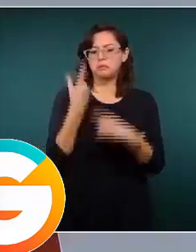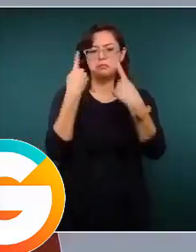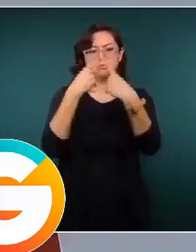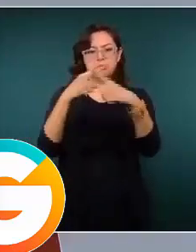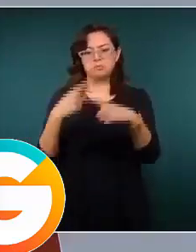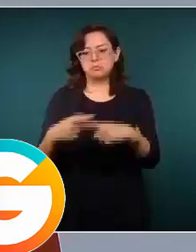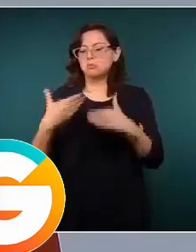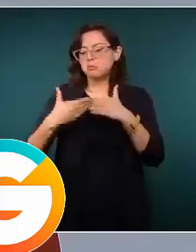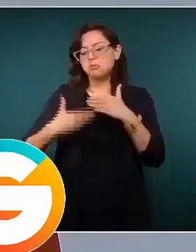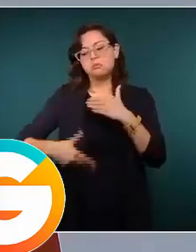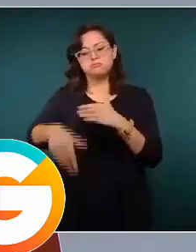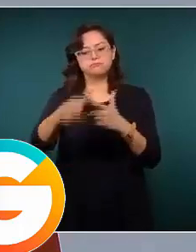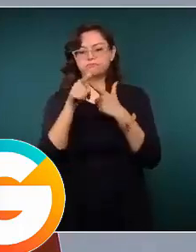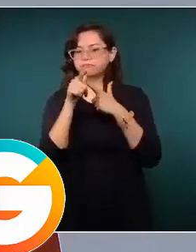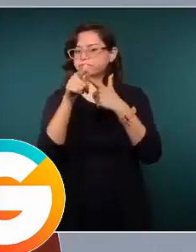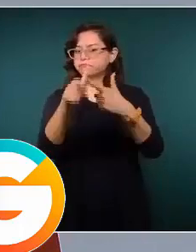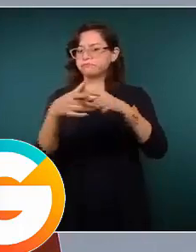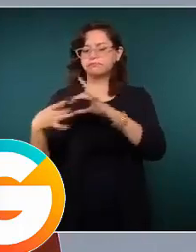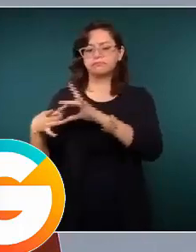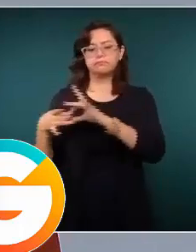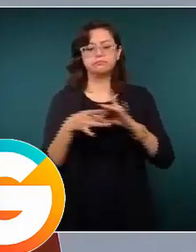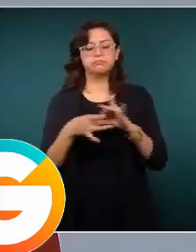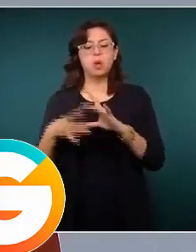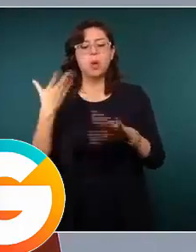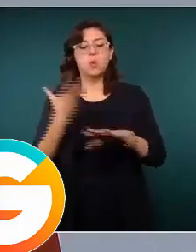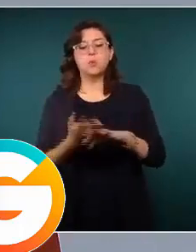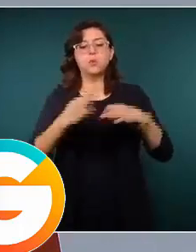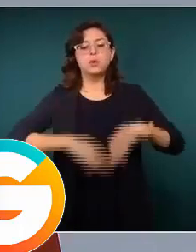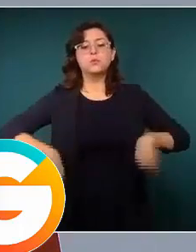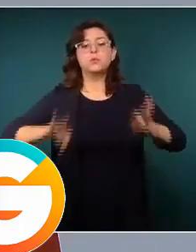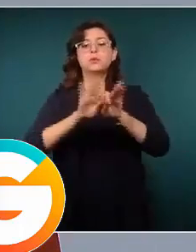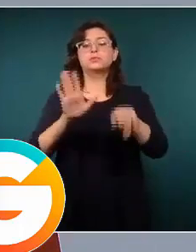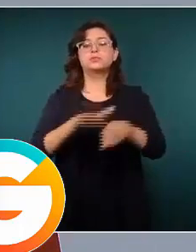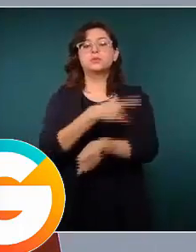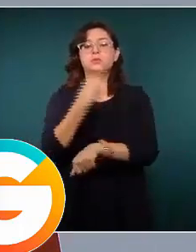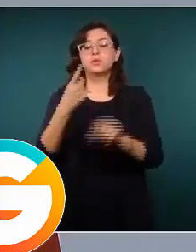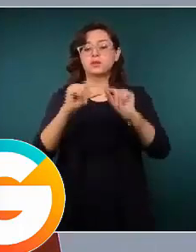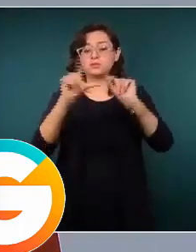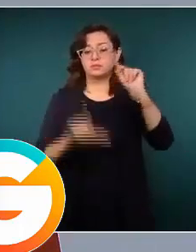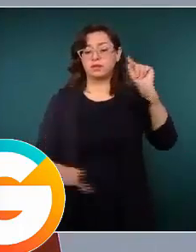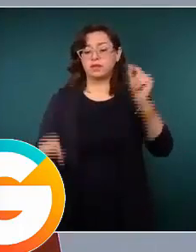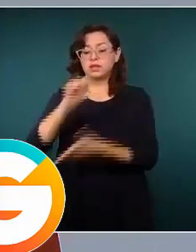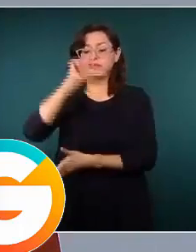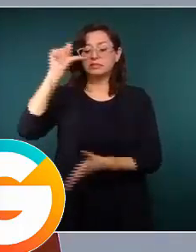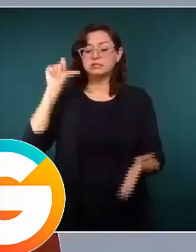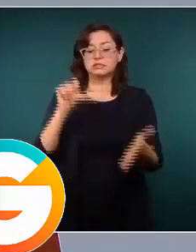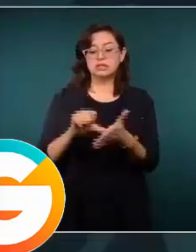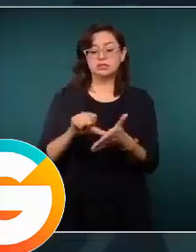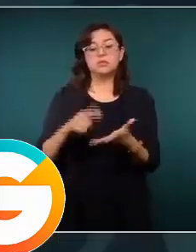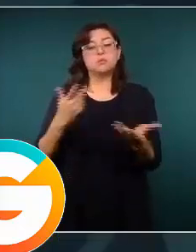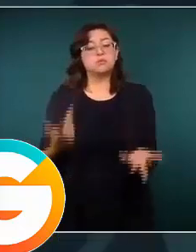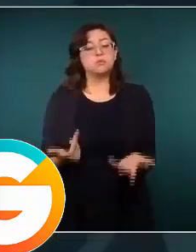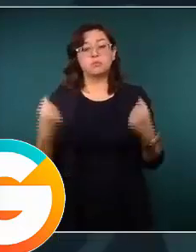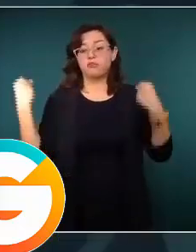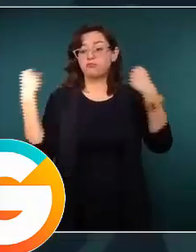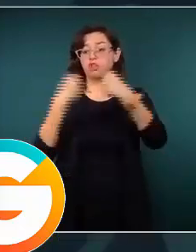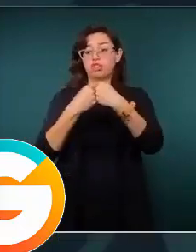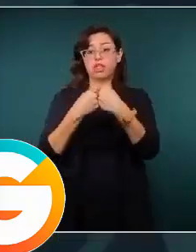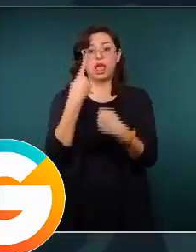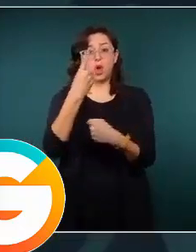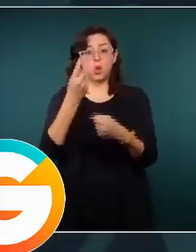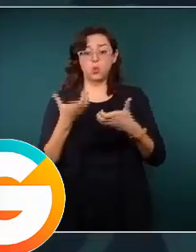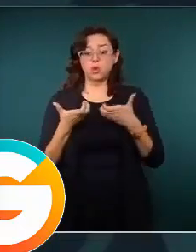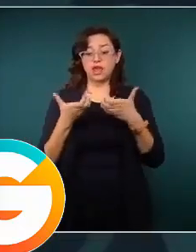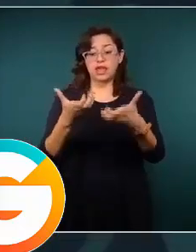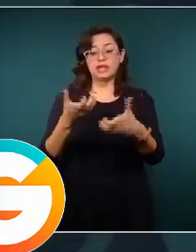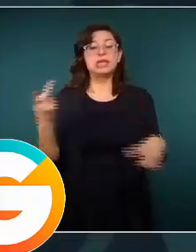seguiremos llevando a cabo hacia adelante. Esto es muy importante porque toda la zona del Valle de México nos divide solamente una calle y lo que sucede en una